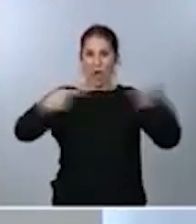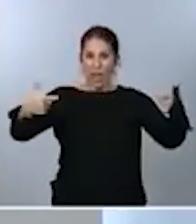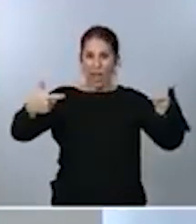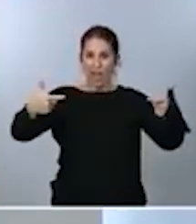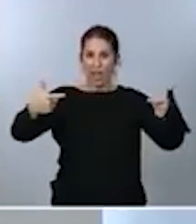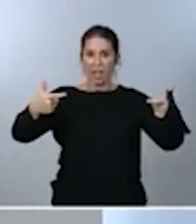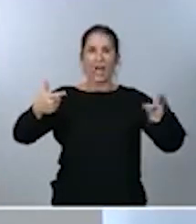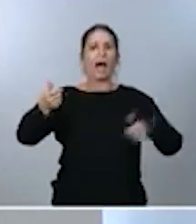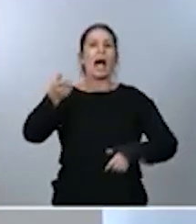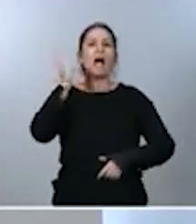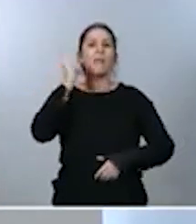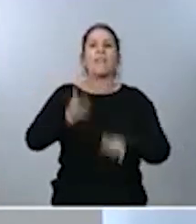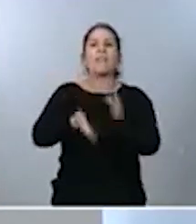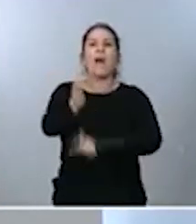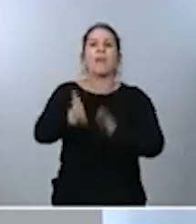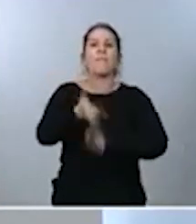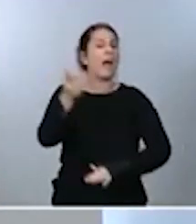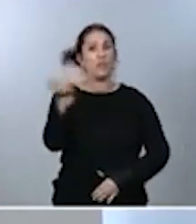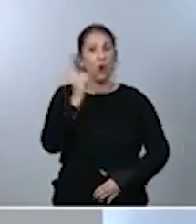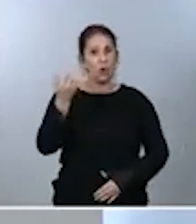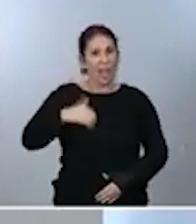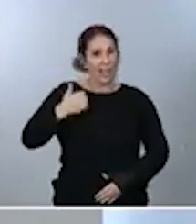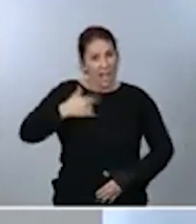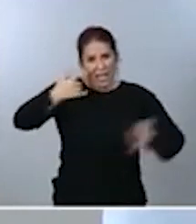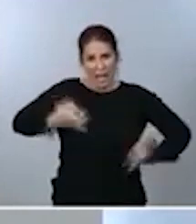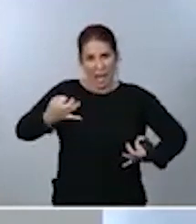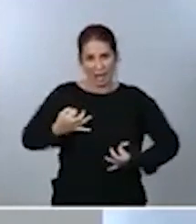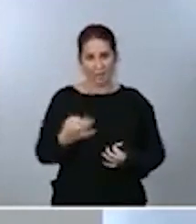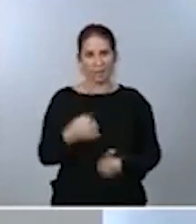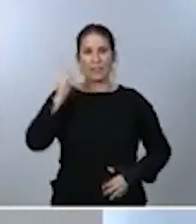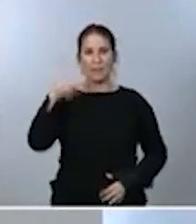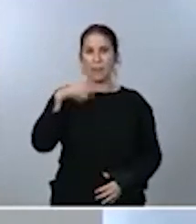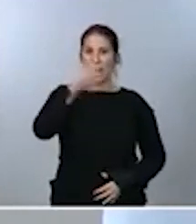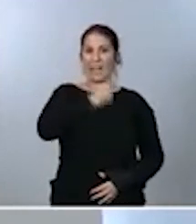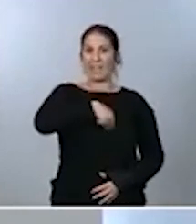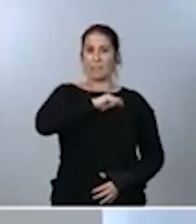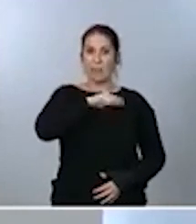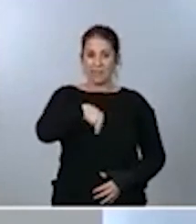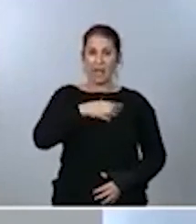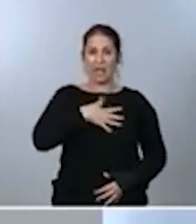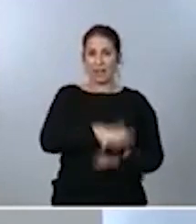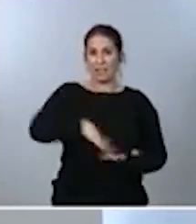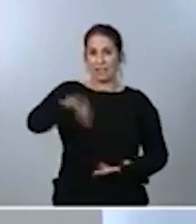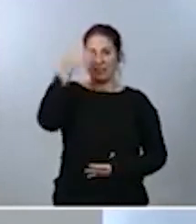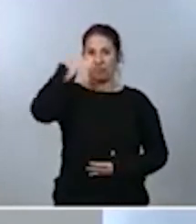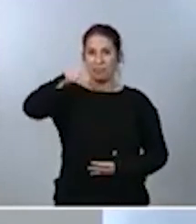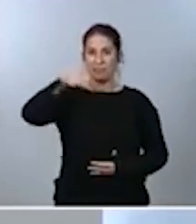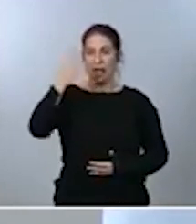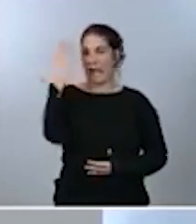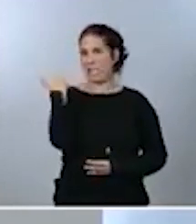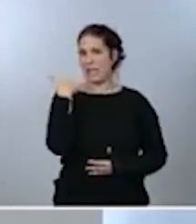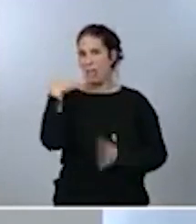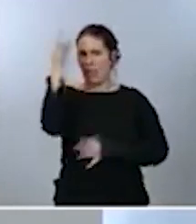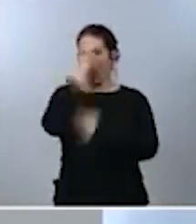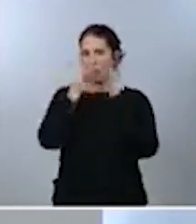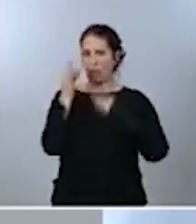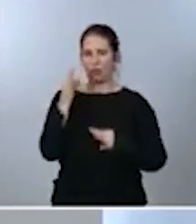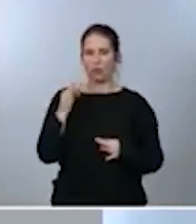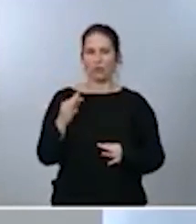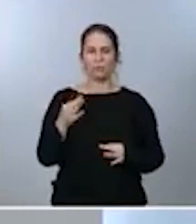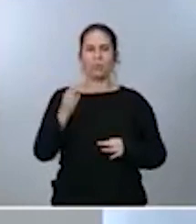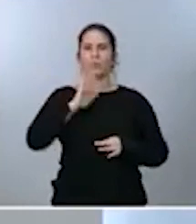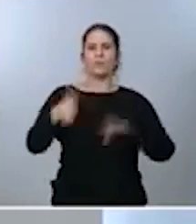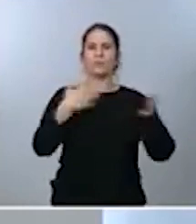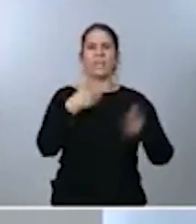en toda Europa. También en nuestro país, donde tenemos unas incidencias acumuladas, con el dato que dimos ayer, de alrededor de 310